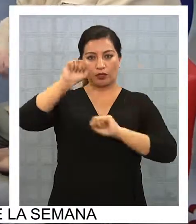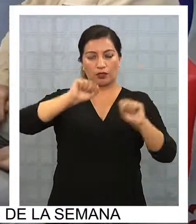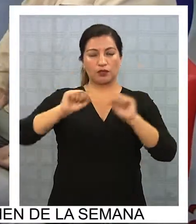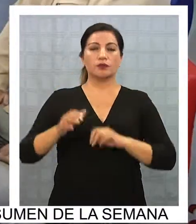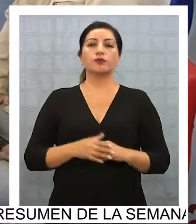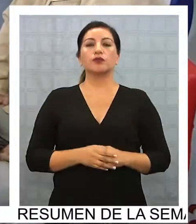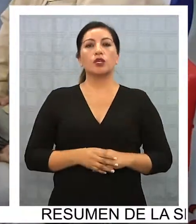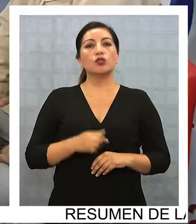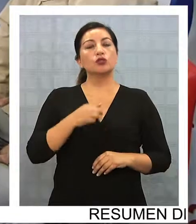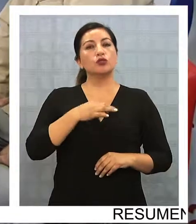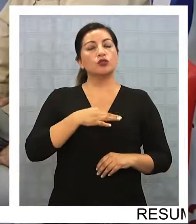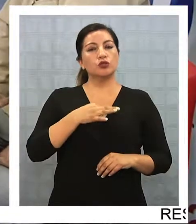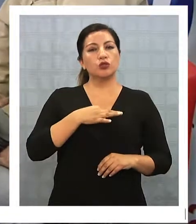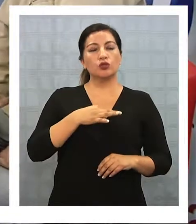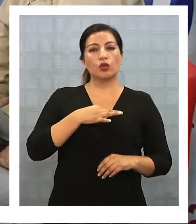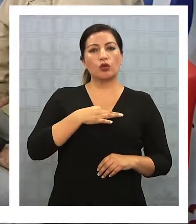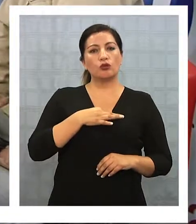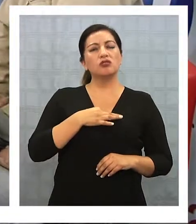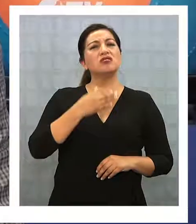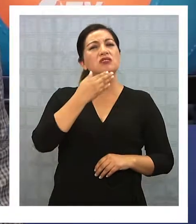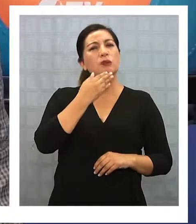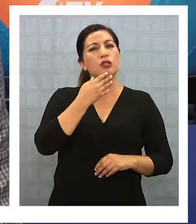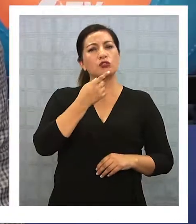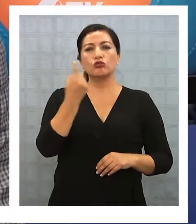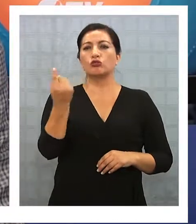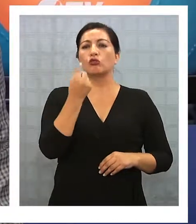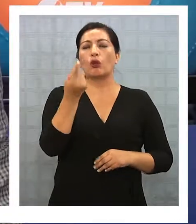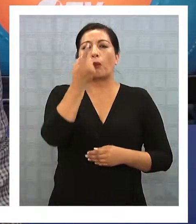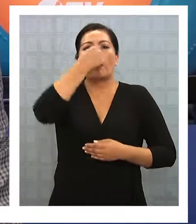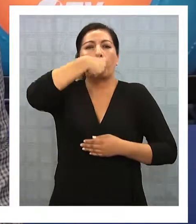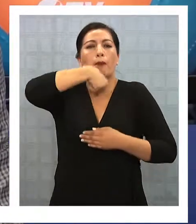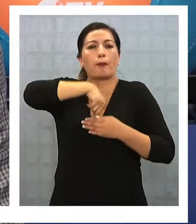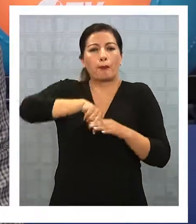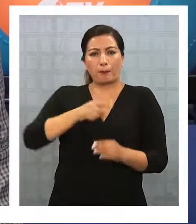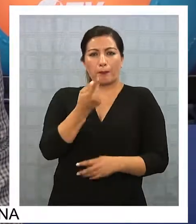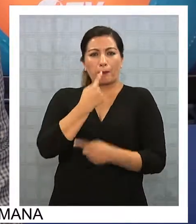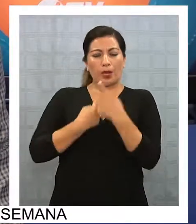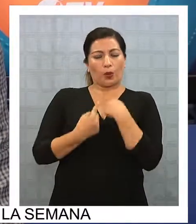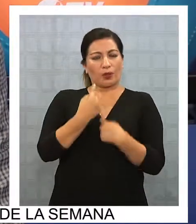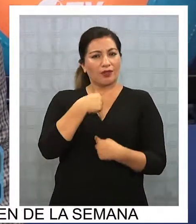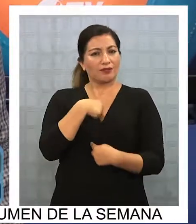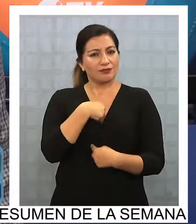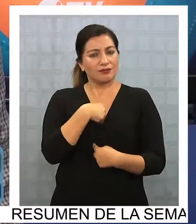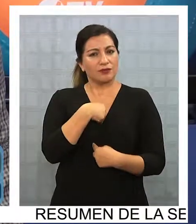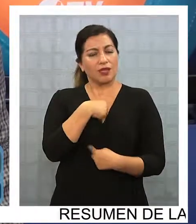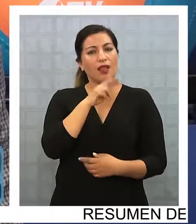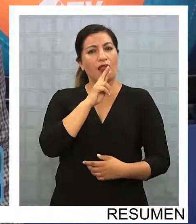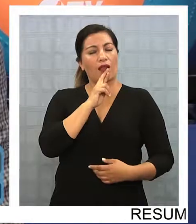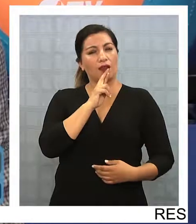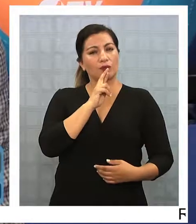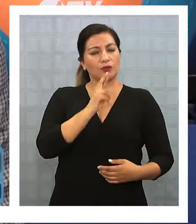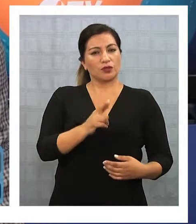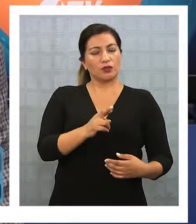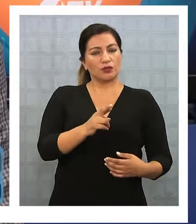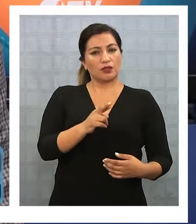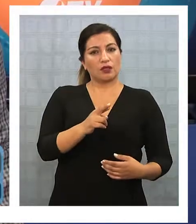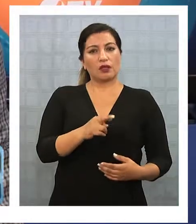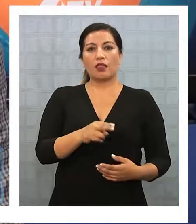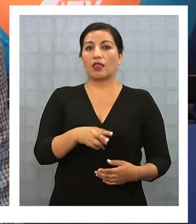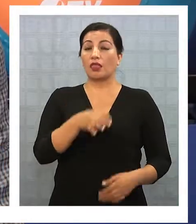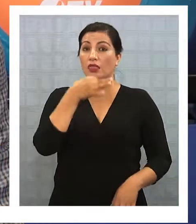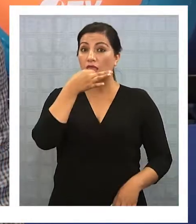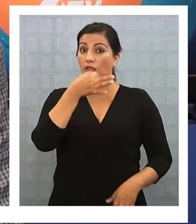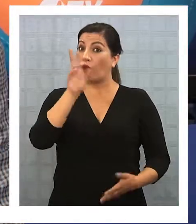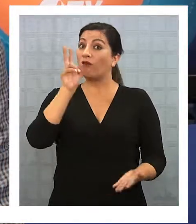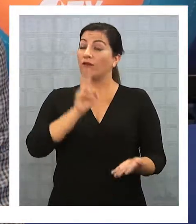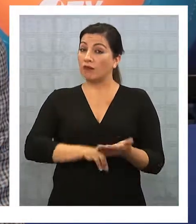política? Yo Reinaldo me hice esa pregunta y la verdad que la respuesta en un momento y lo digo con